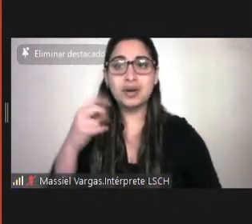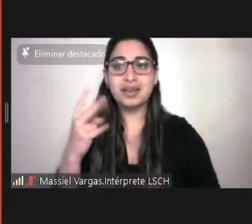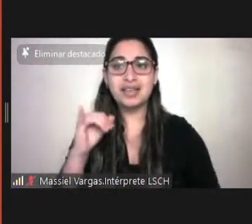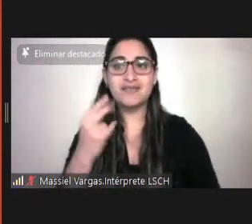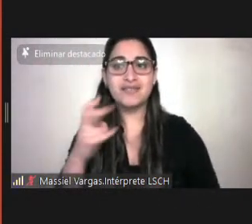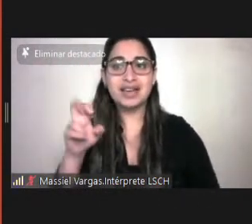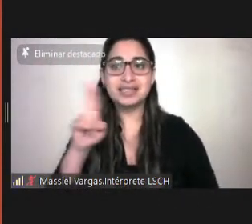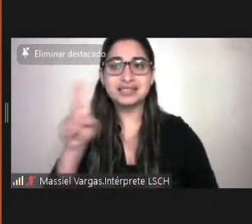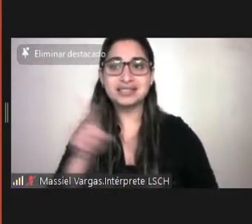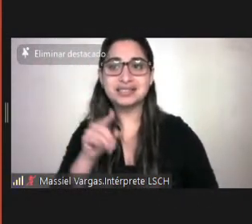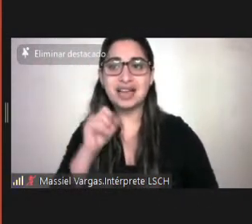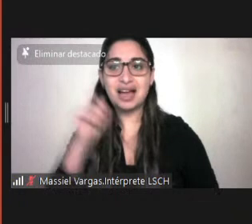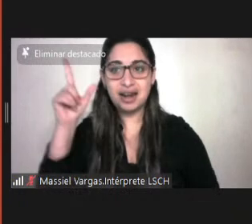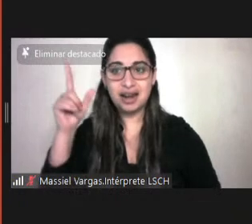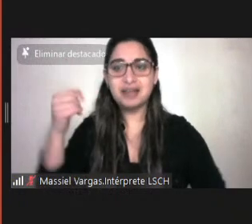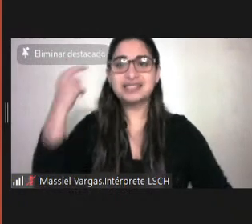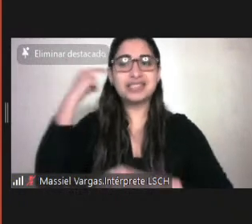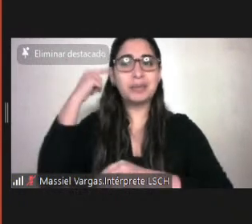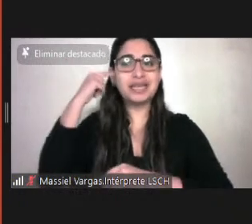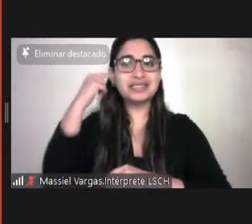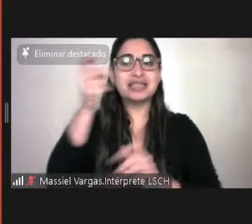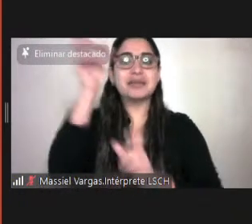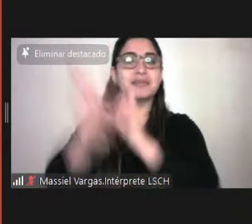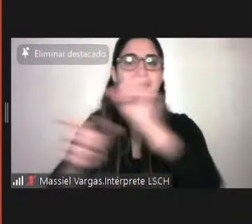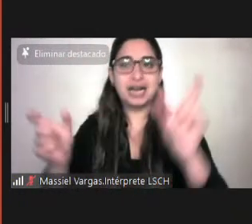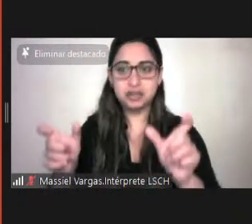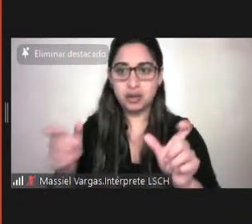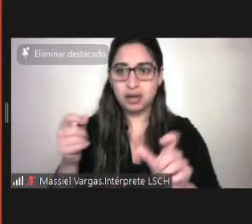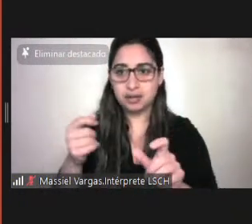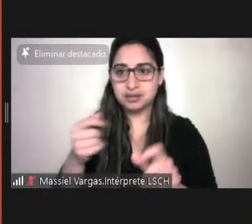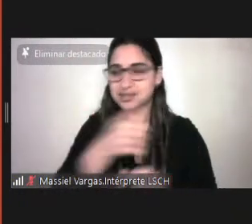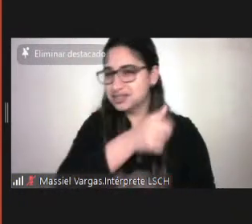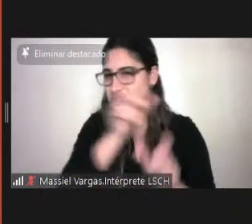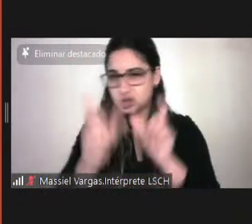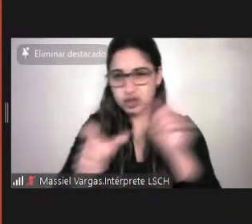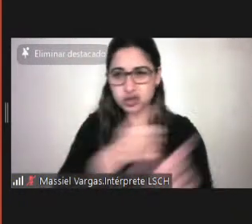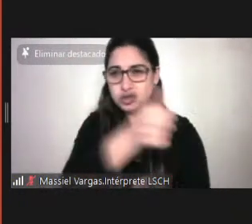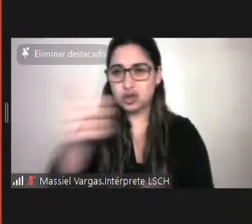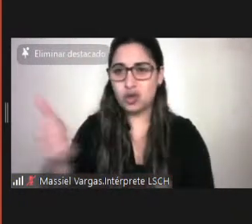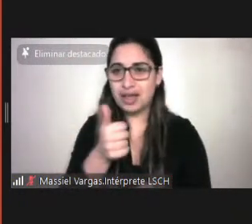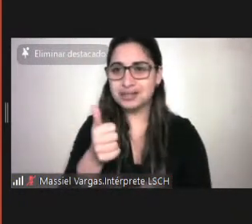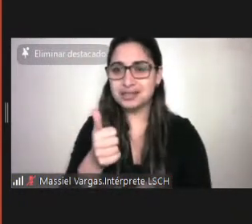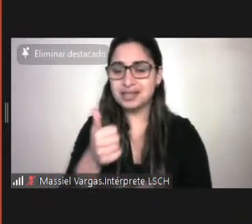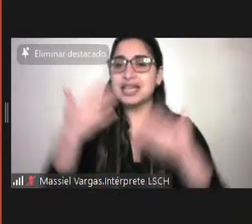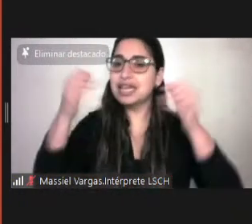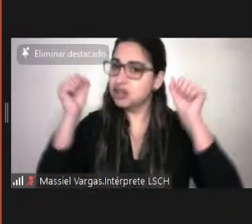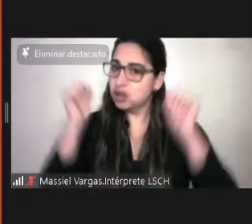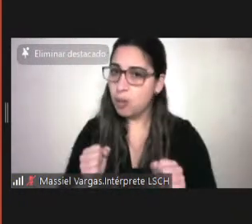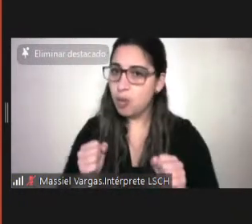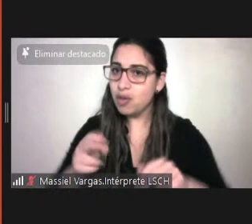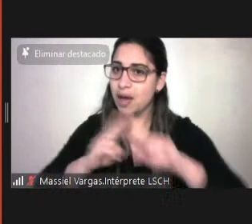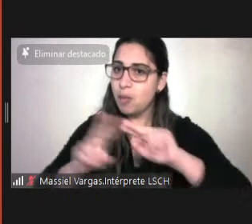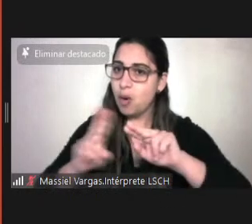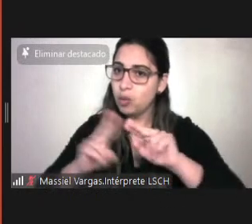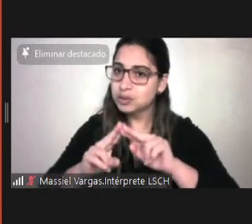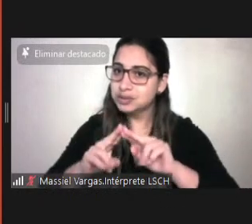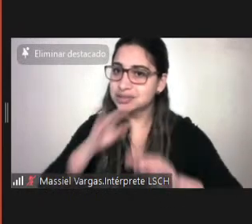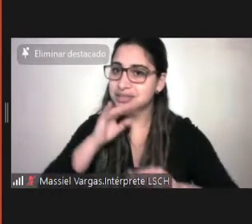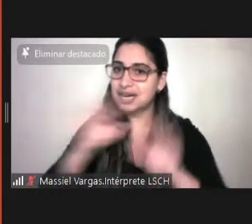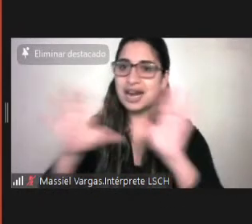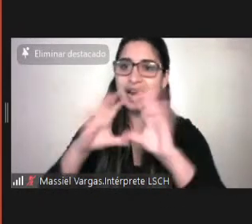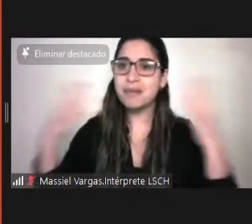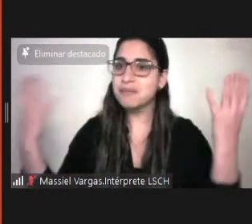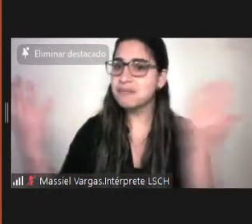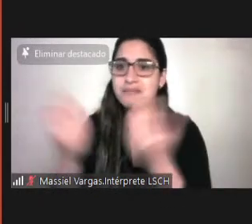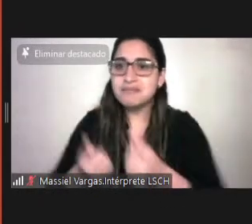diseño también universalmente algo, lo que provoco es que todos puedan utilizarlo sin problema. O sea,